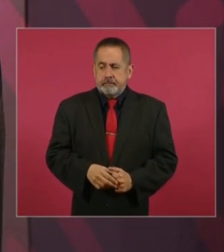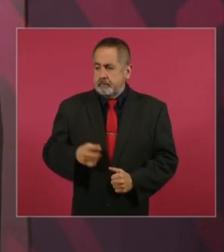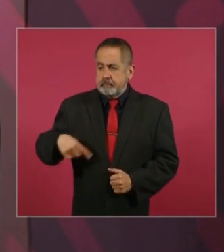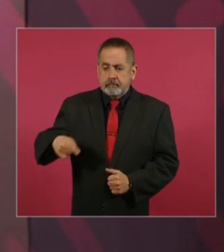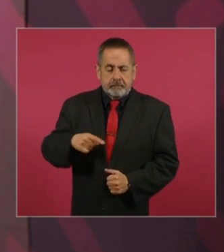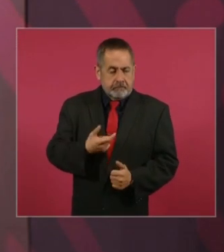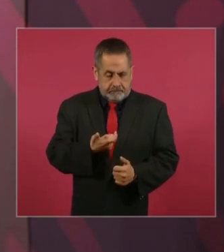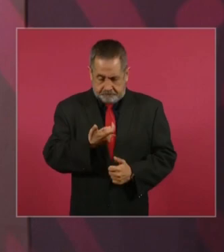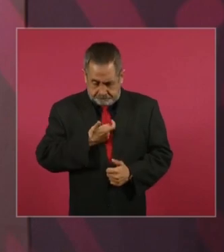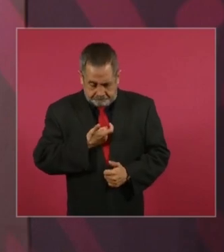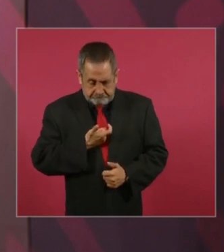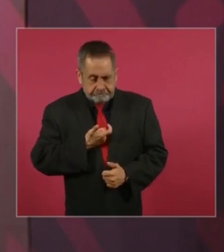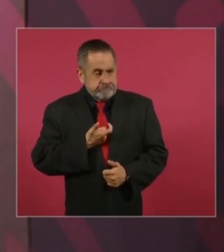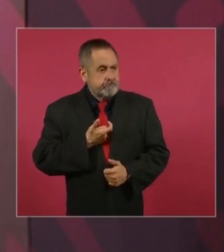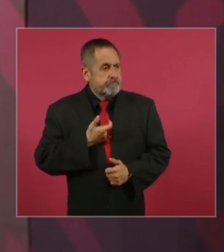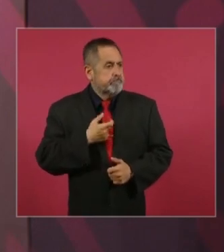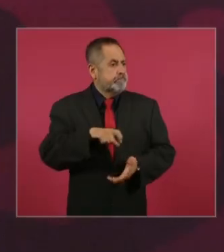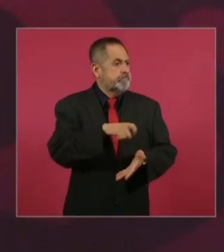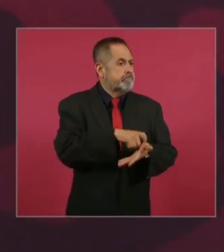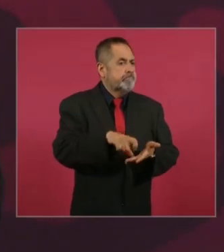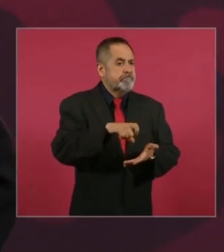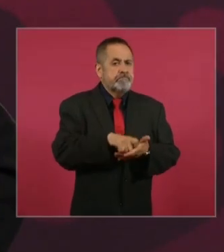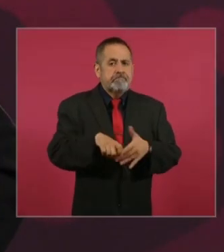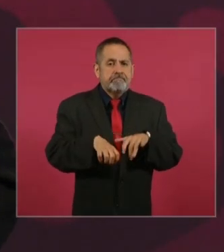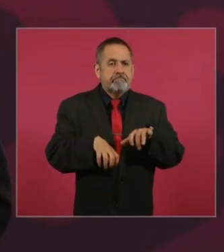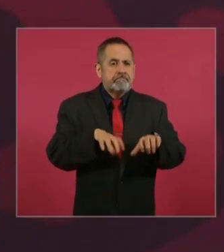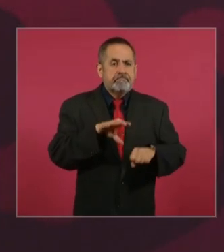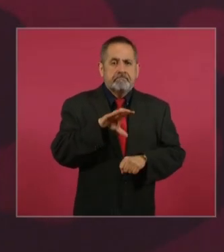de compra del salario.